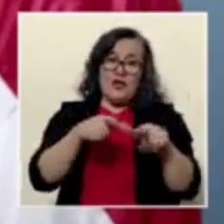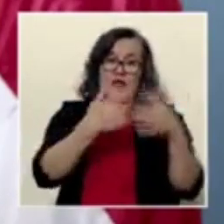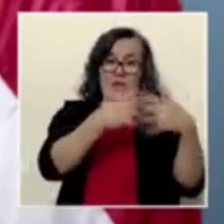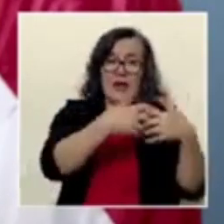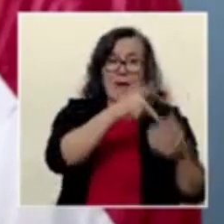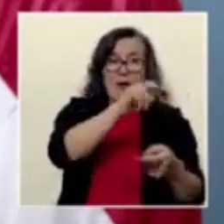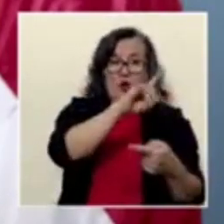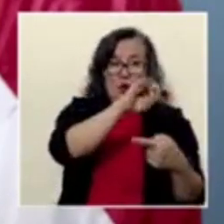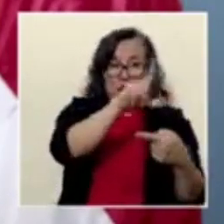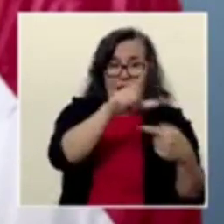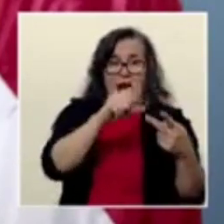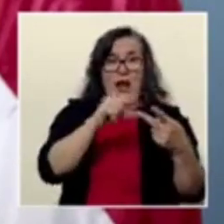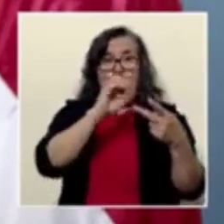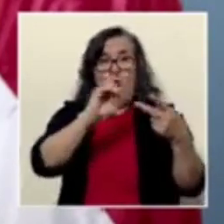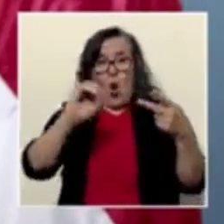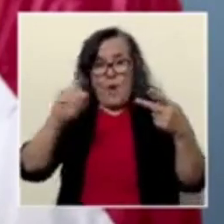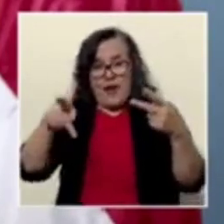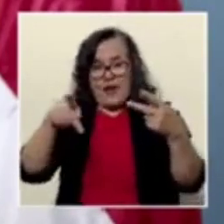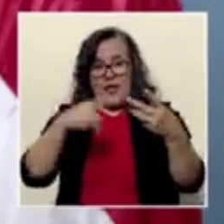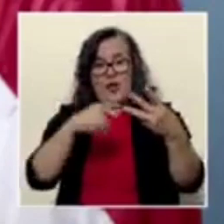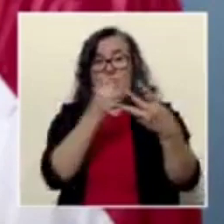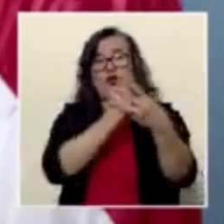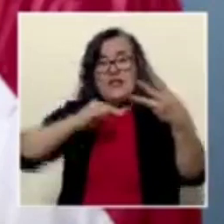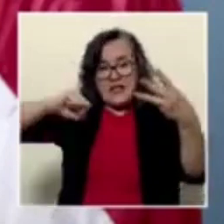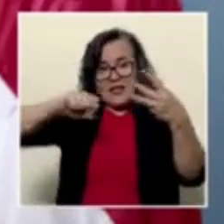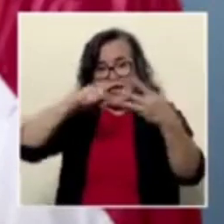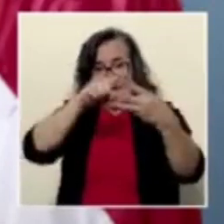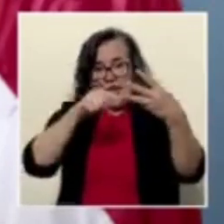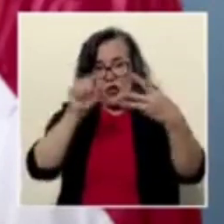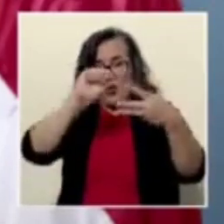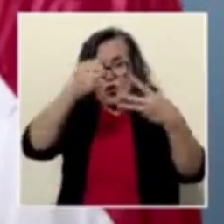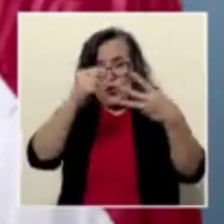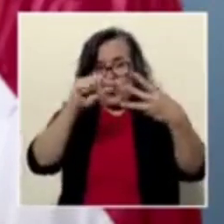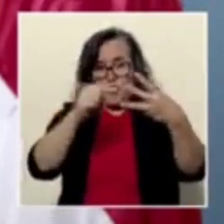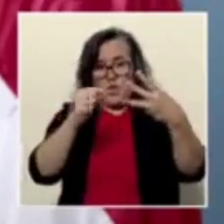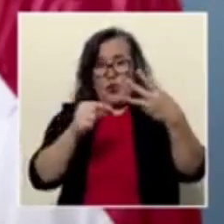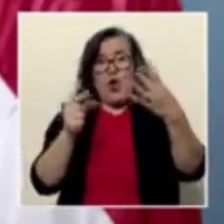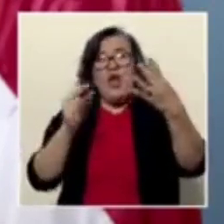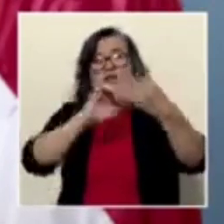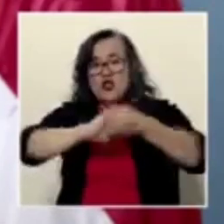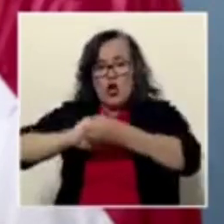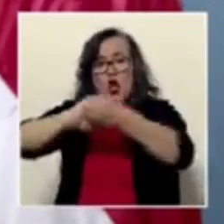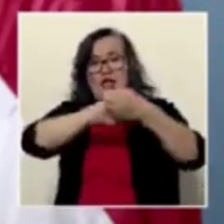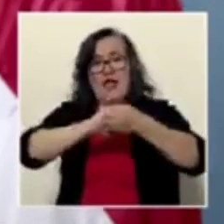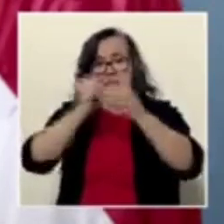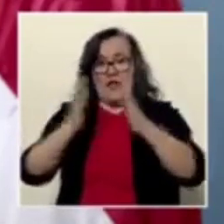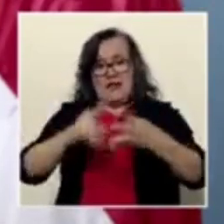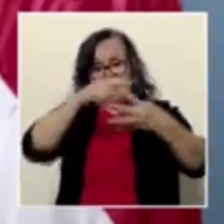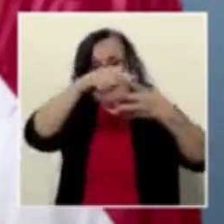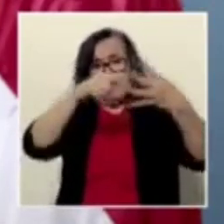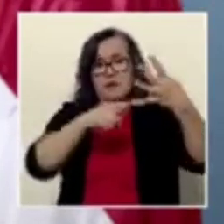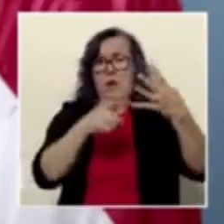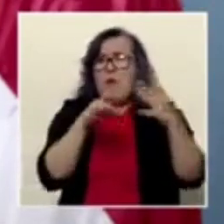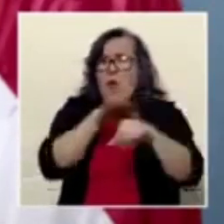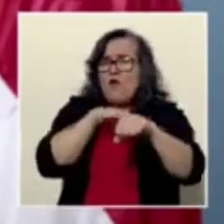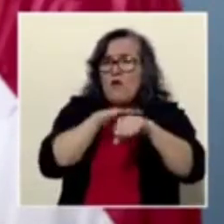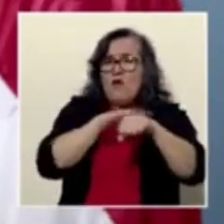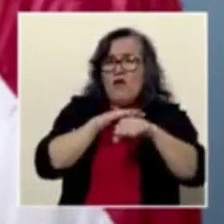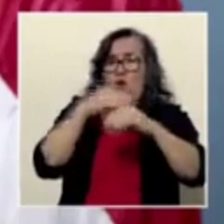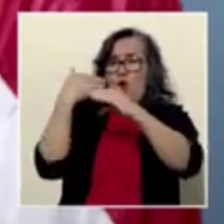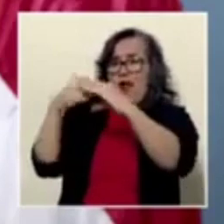cooperativo, al sector sindical y al sector solidarista que envíen lo antes posible